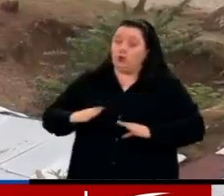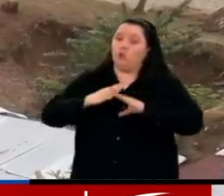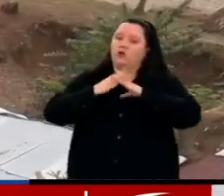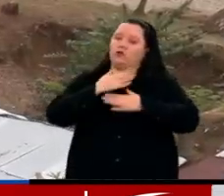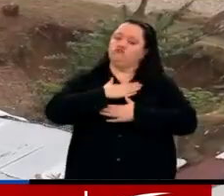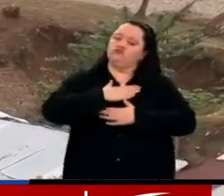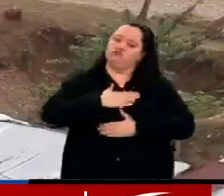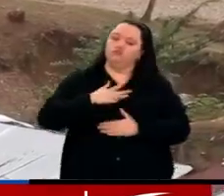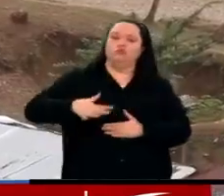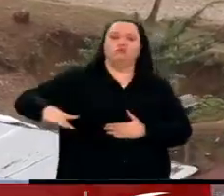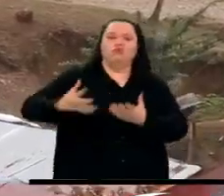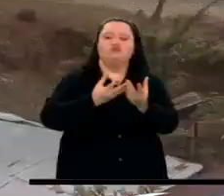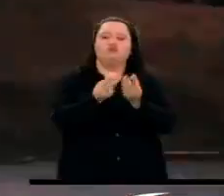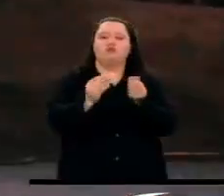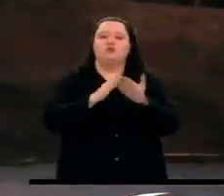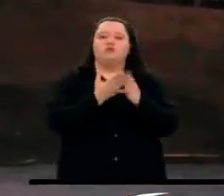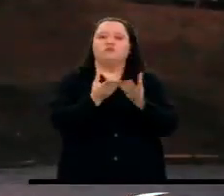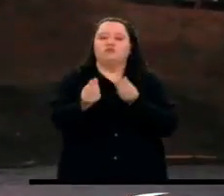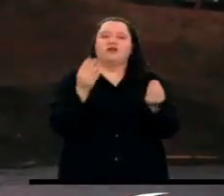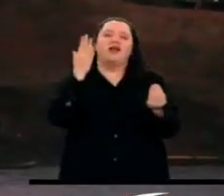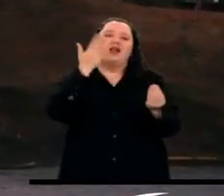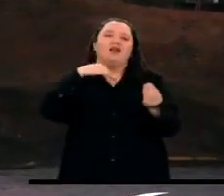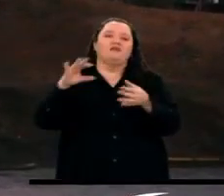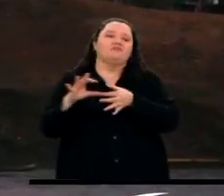tranquilidad de las comunidades en el marco del proyecto de La Paz Total. ¡Gracias! ¡Gracias!